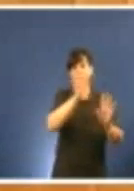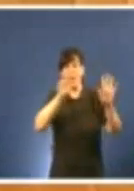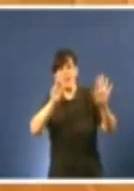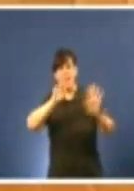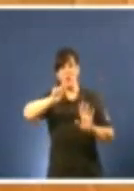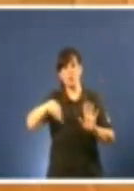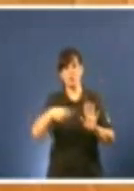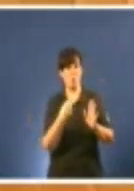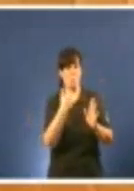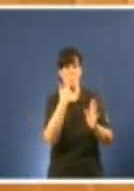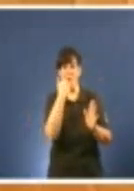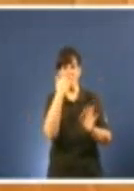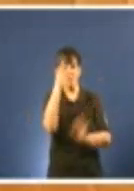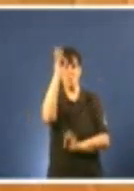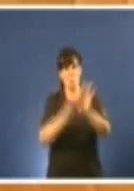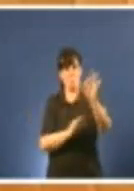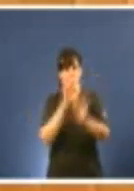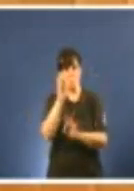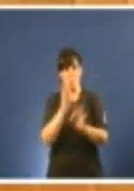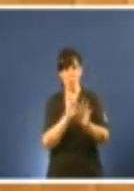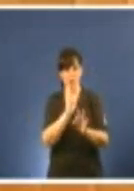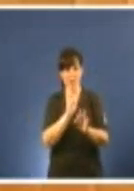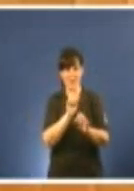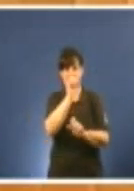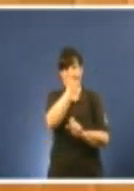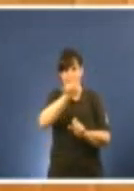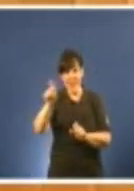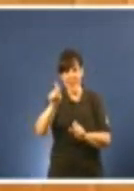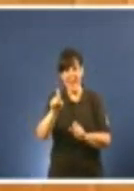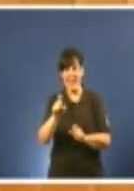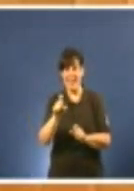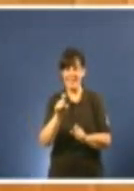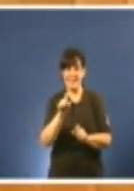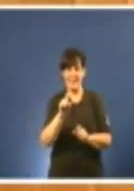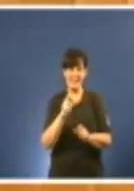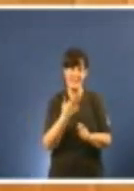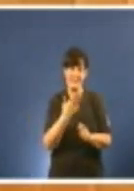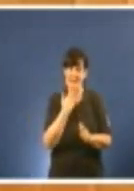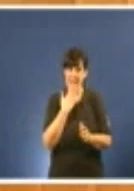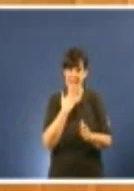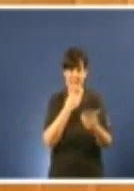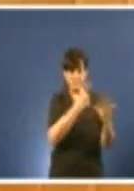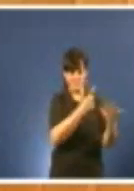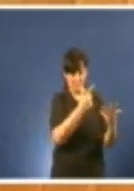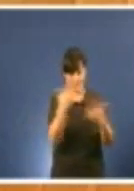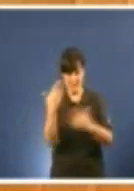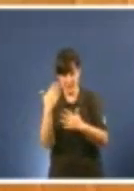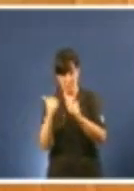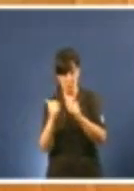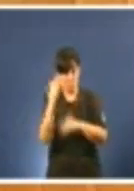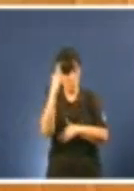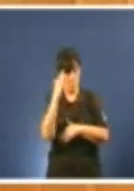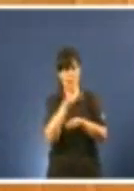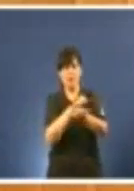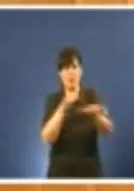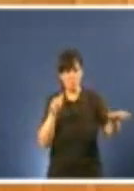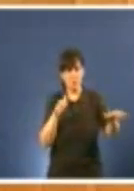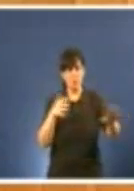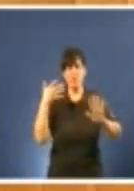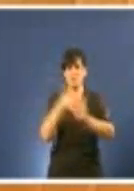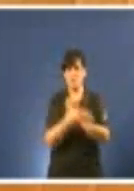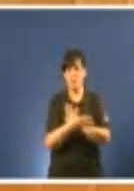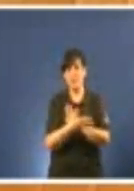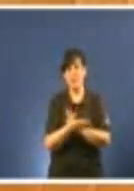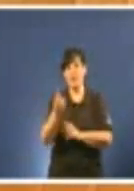,5% da súa apogación por encima dos 65 anos. É urxente establecer políticas tendentes a reverter o